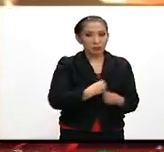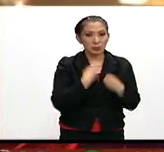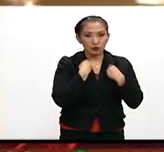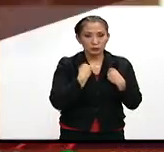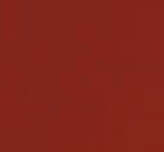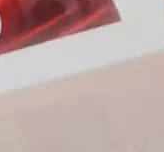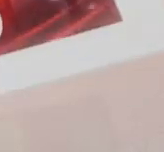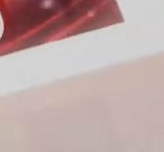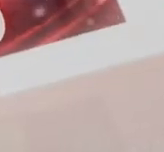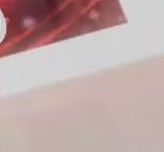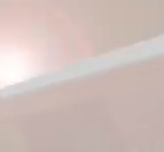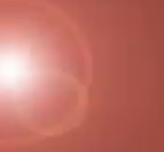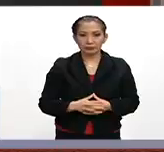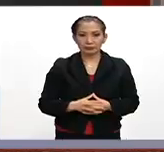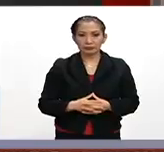vida.